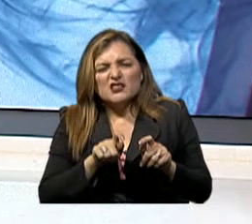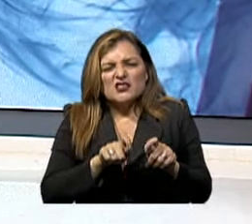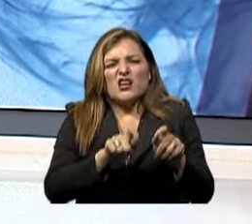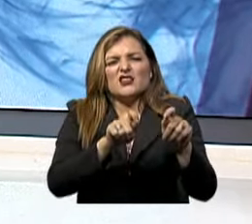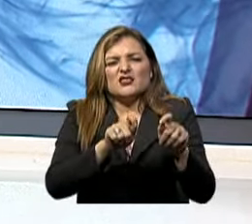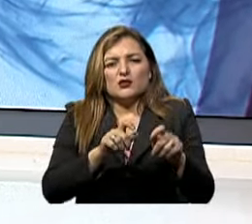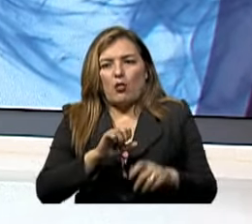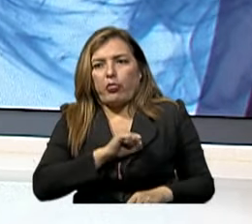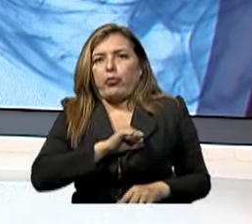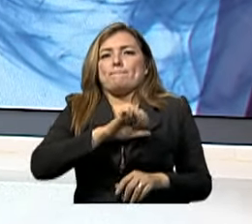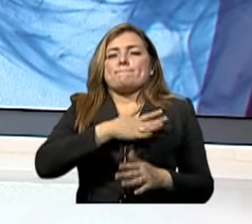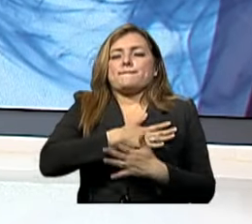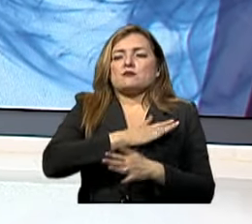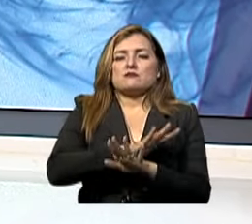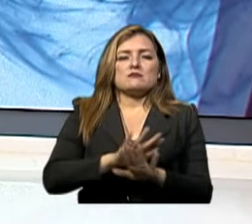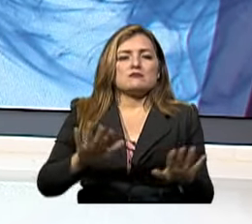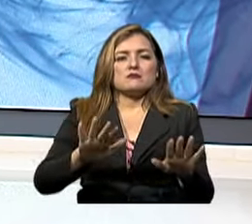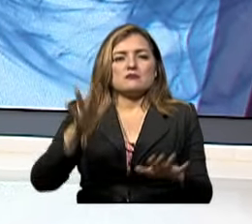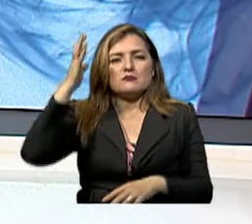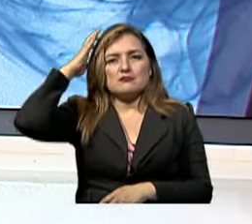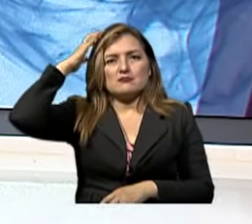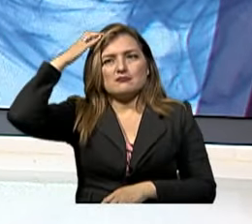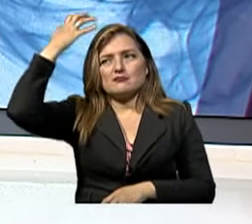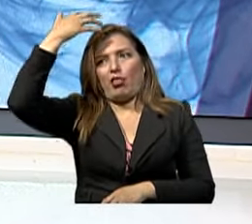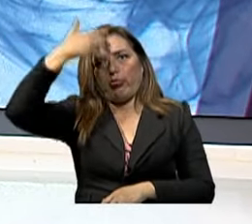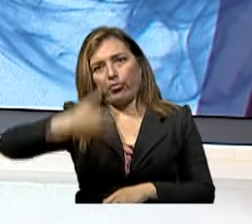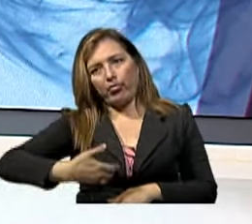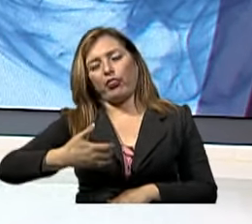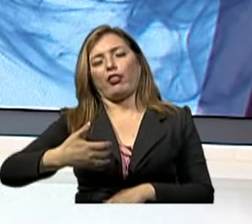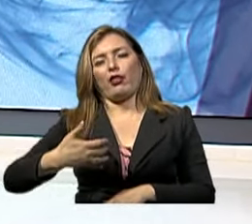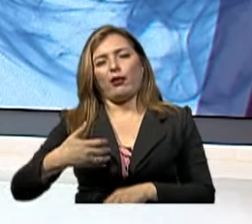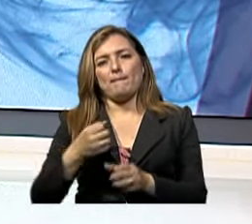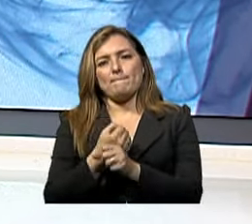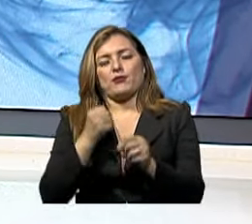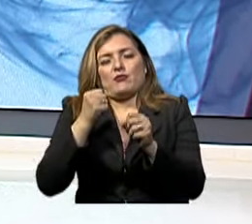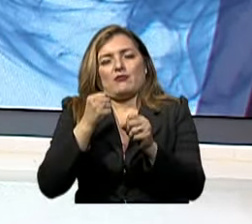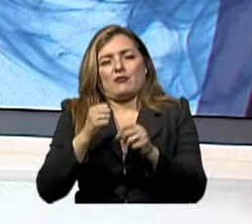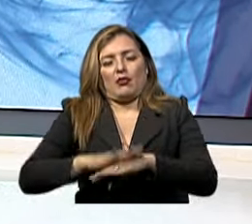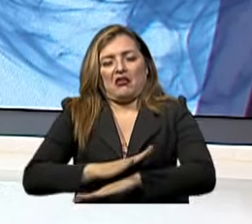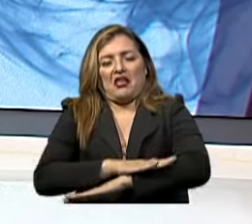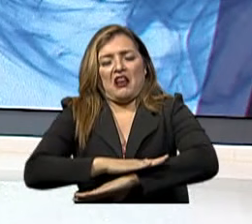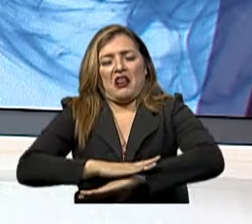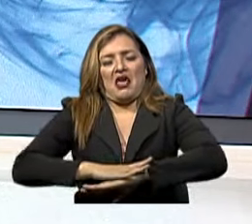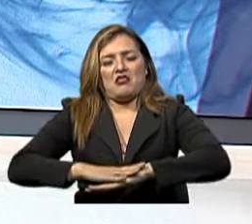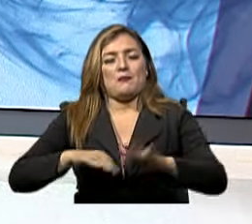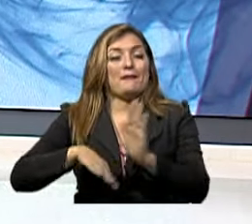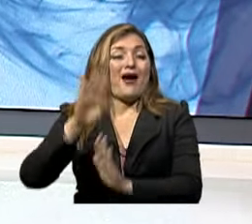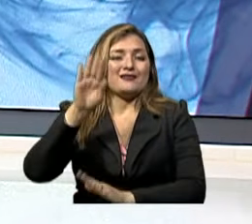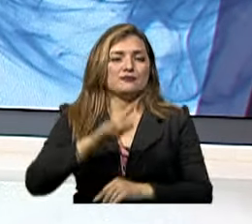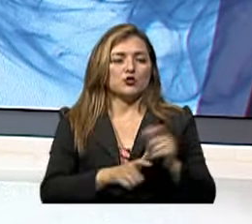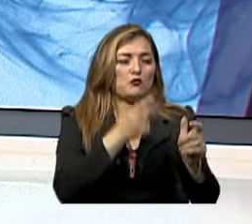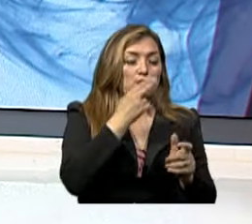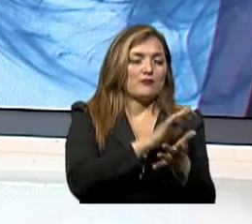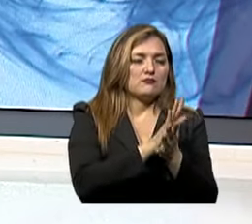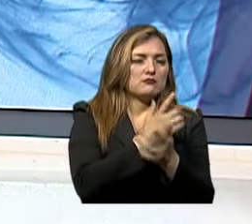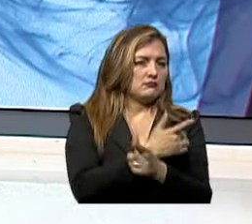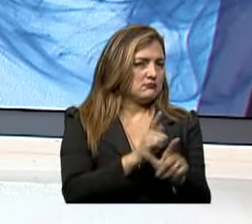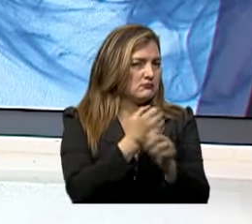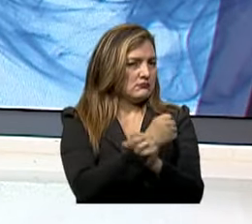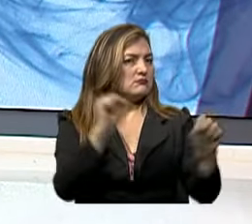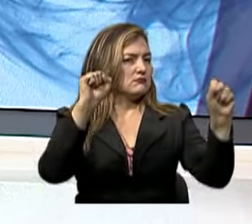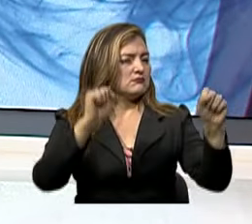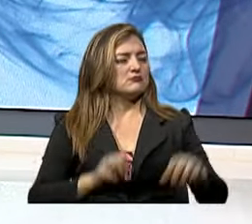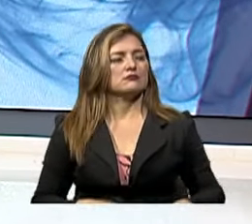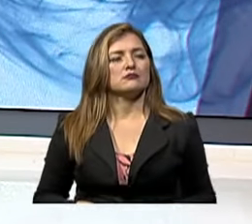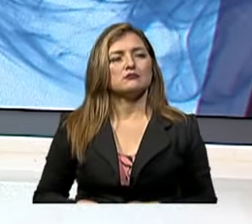por un infarto, por un evento cerebrovascular Es mucho mayor que la persona que no fuma Y obviamente, pues